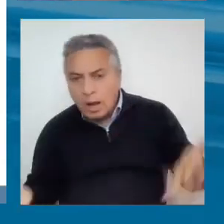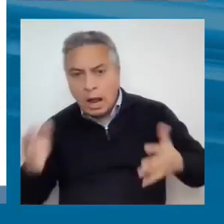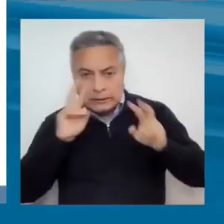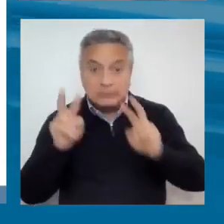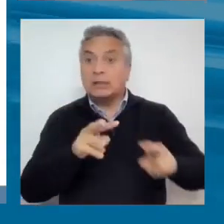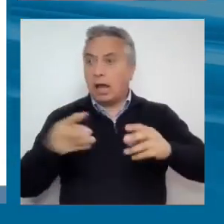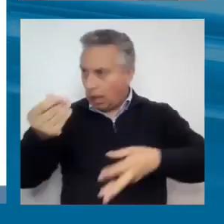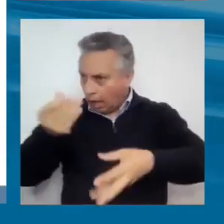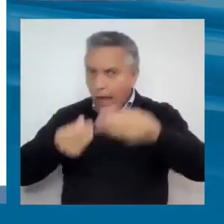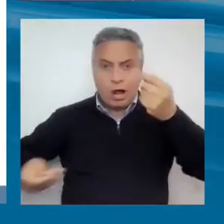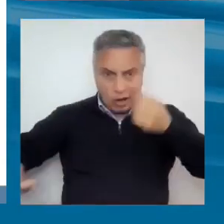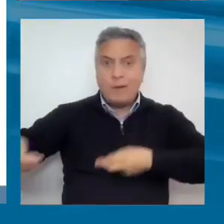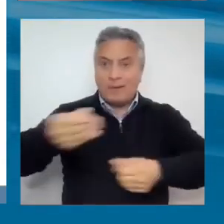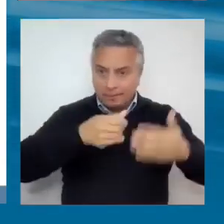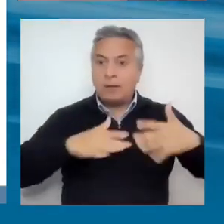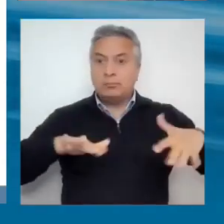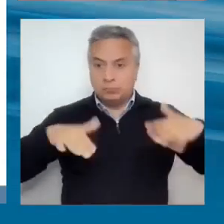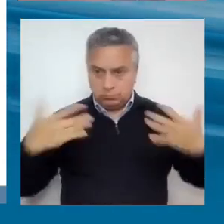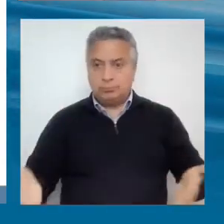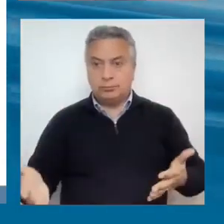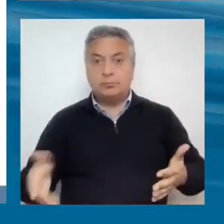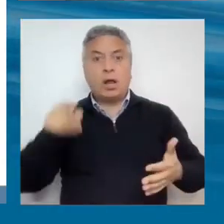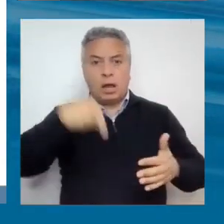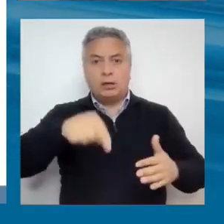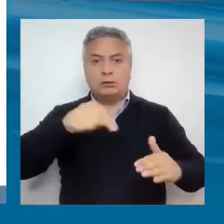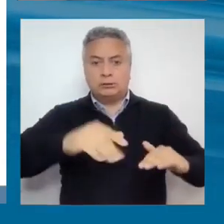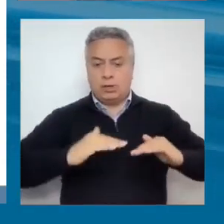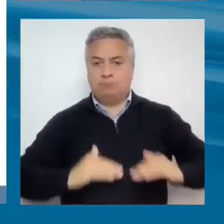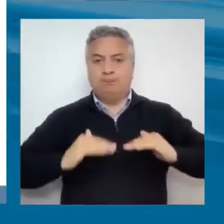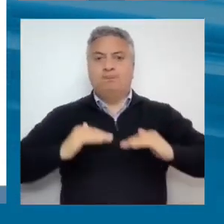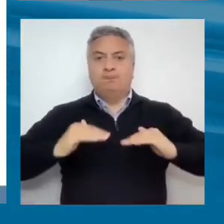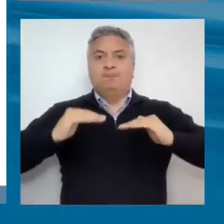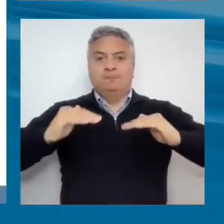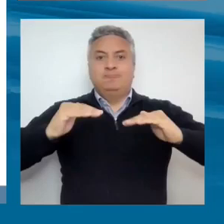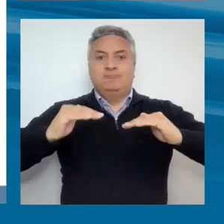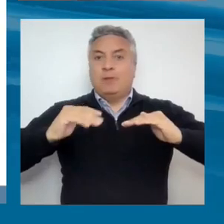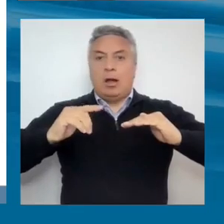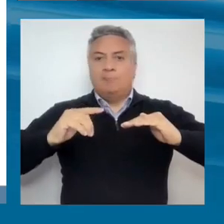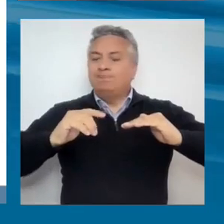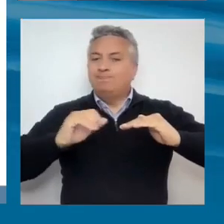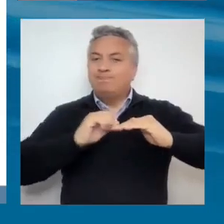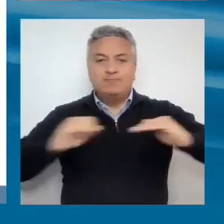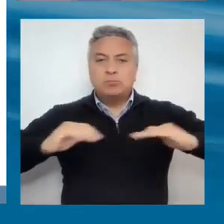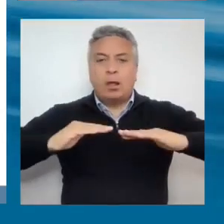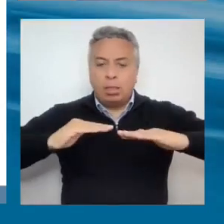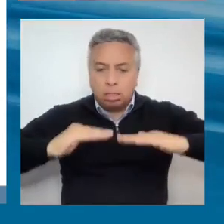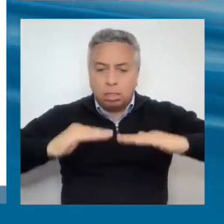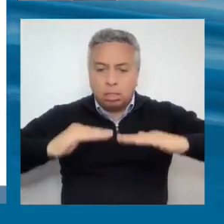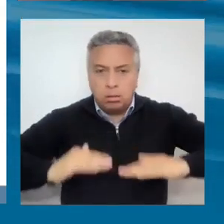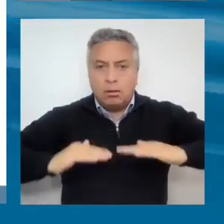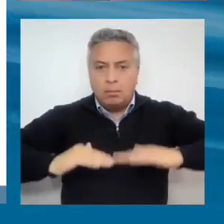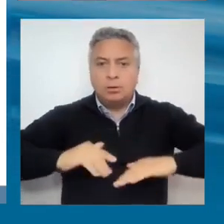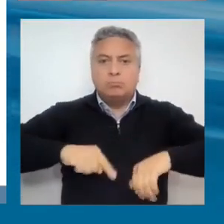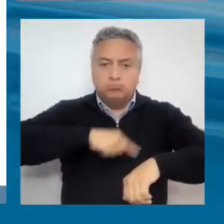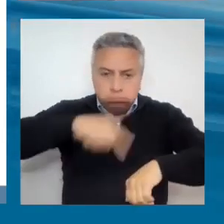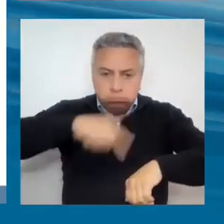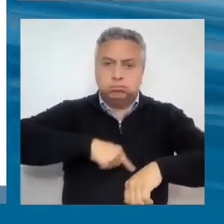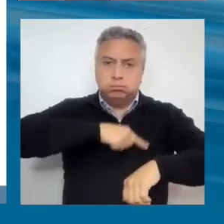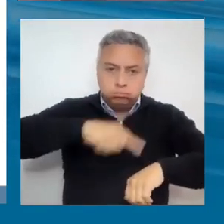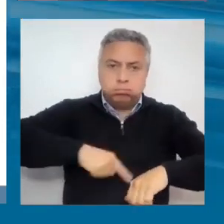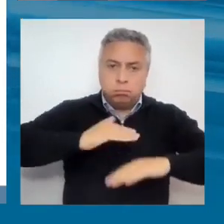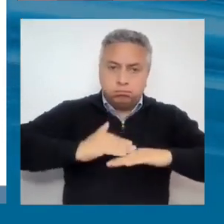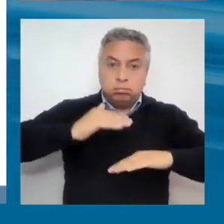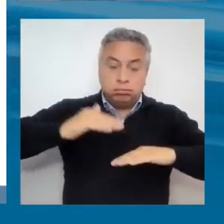pero simplificando, el bajo crecimiento de la productividad y la baja diversificación productiva. Hay un problema endémico, serio, de América